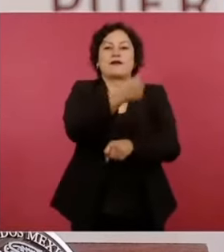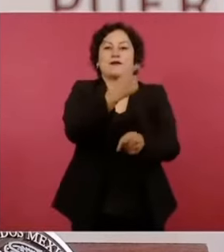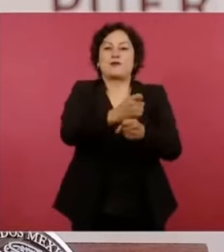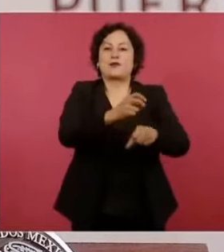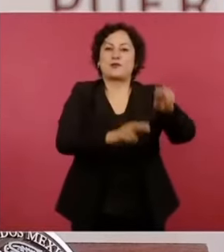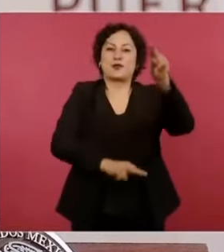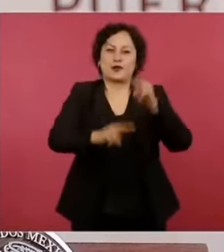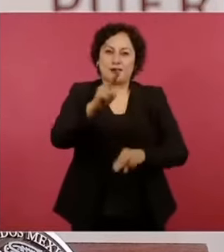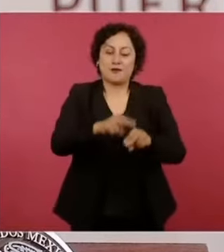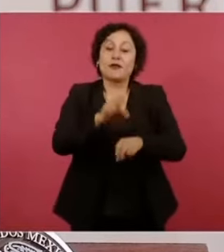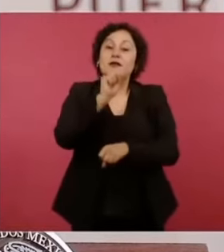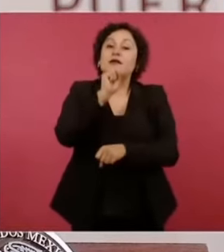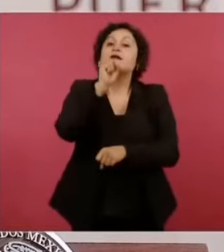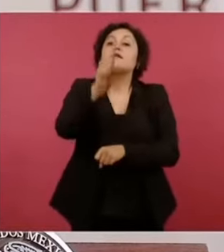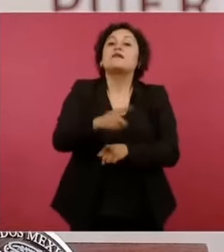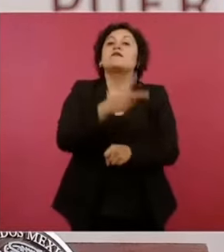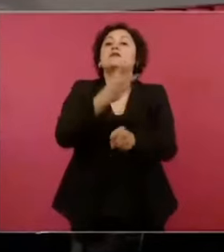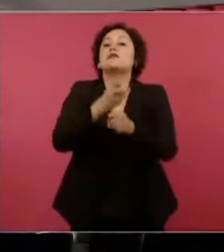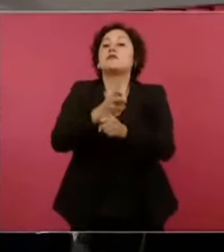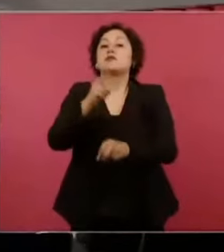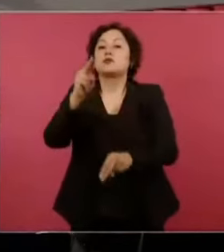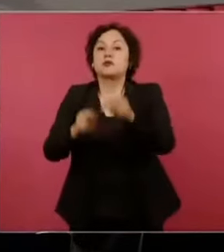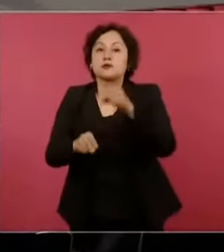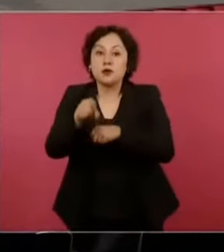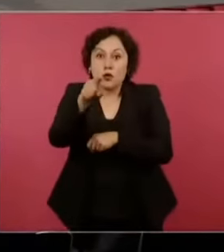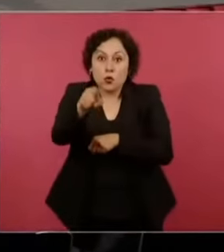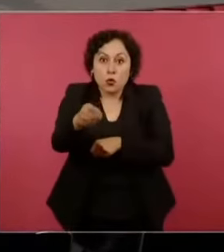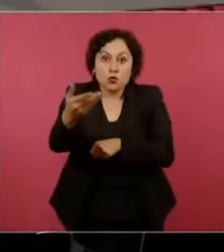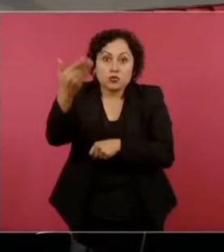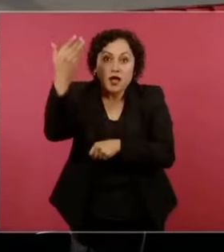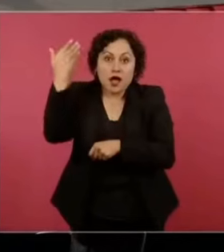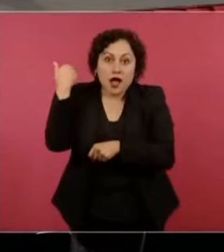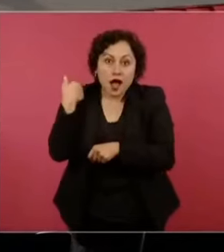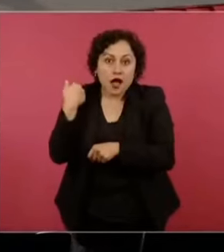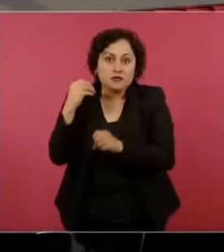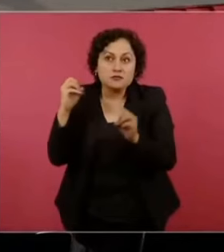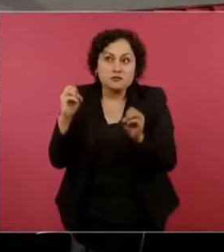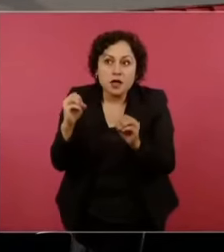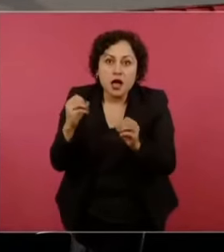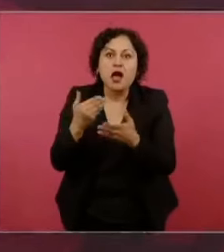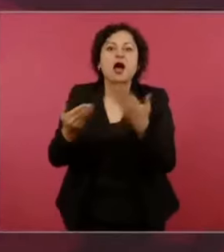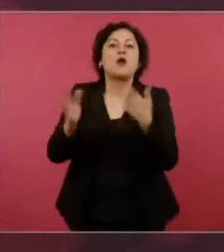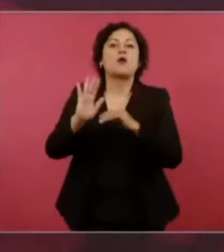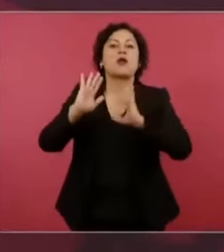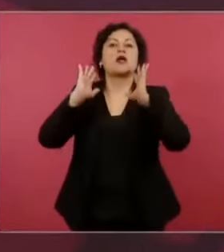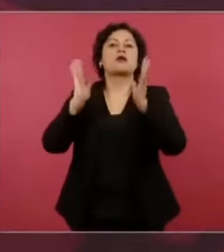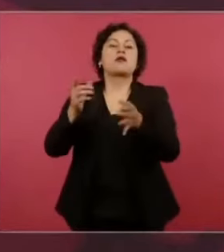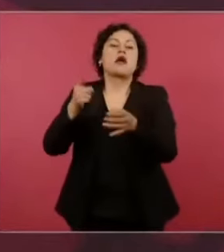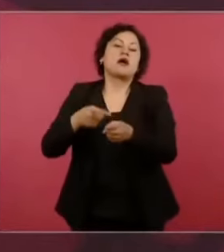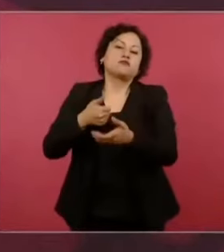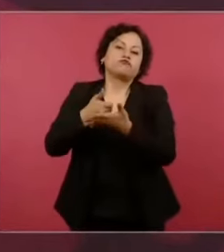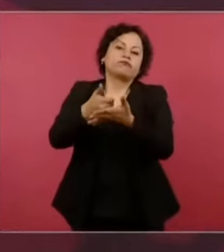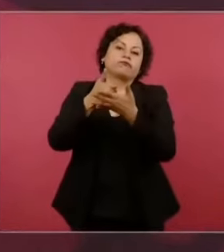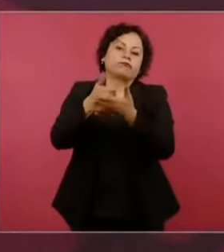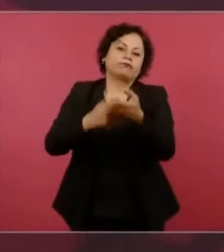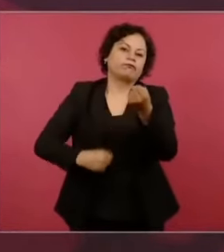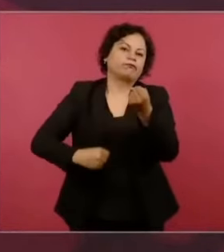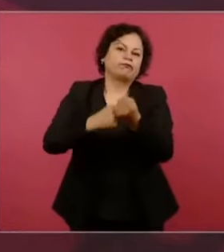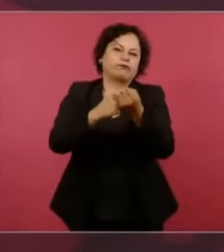segundo nivel de atención, usted lo ha fortalecido de manera extraordinaria, al igual que el tercer nivel. Como un ejemplo,